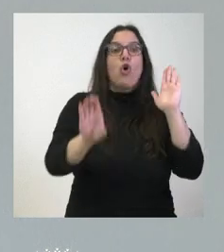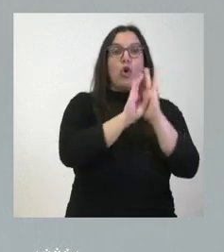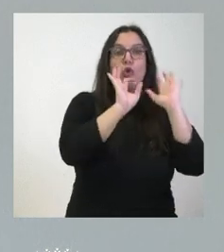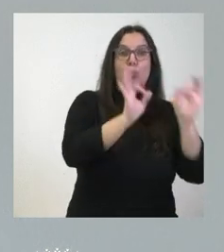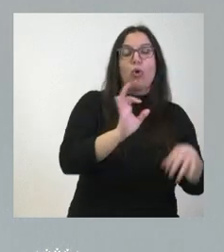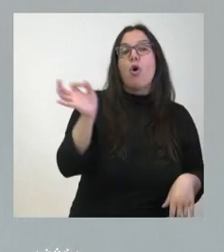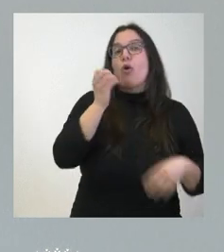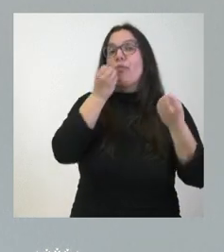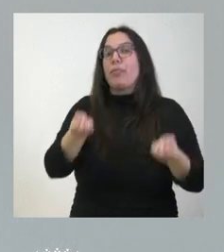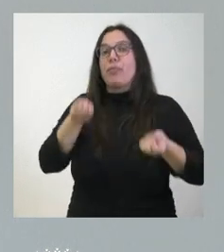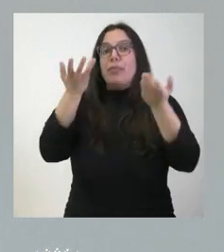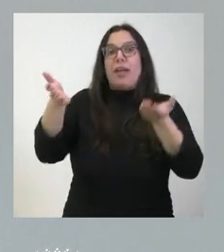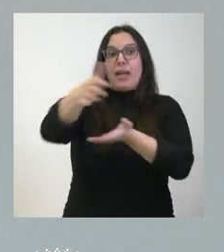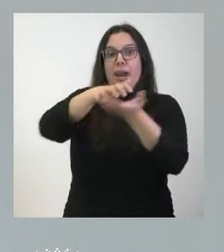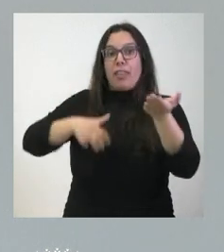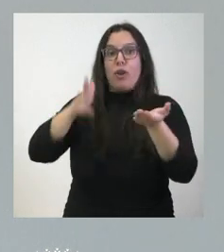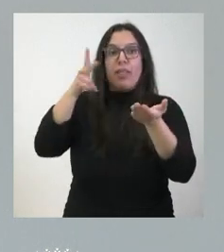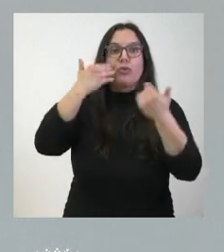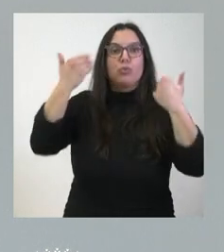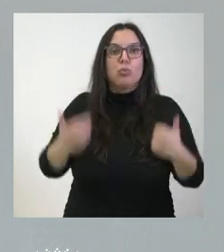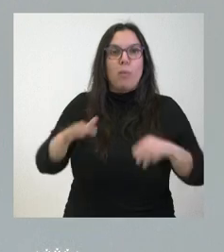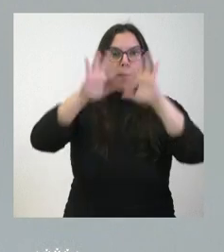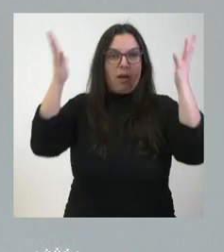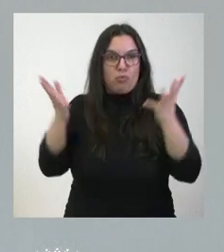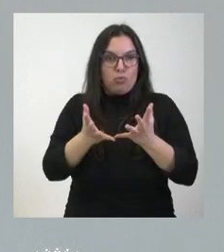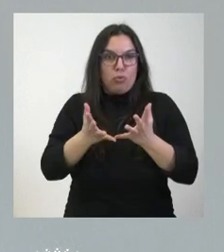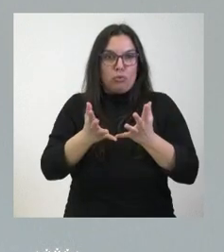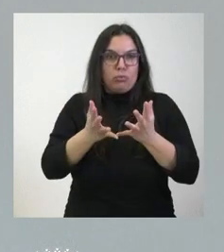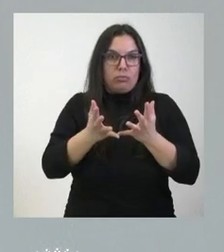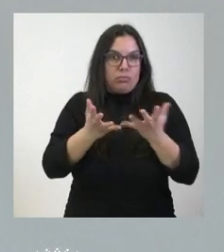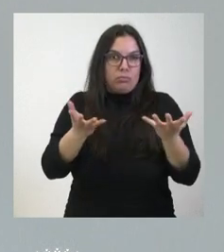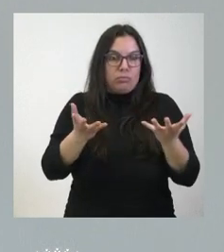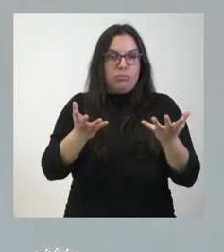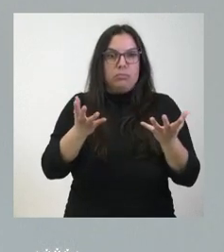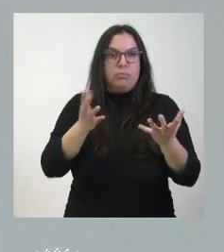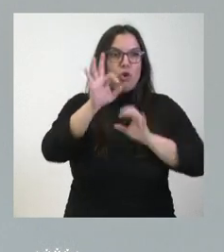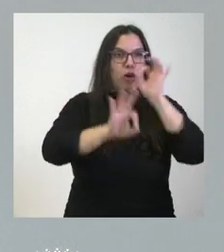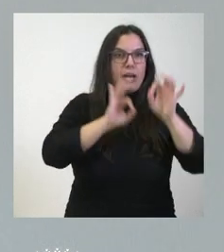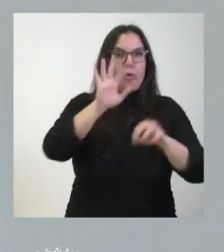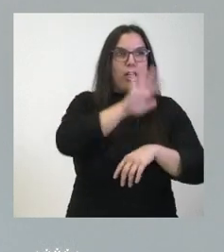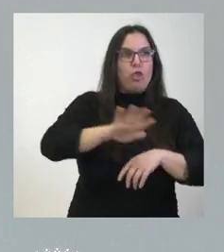declaraciones de derechos humanos que los principales organismos nacionales e internacionales establecen al efecto.